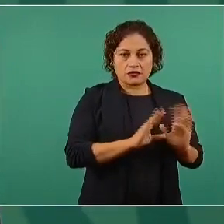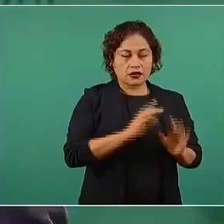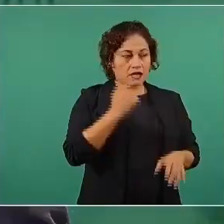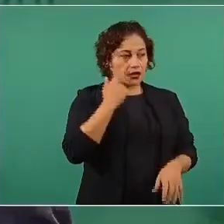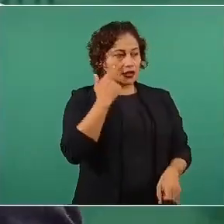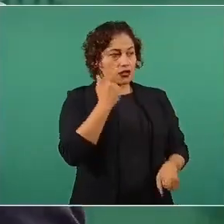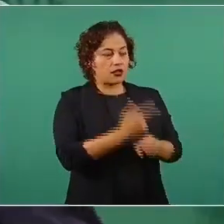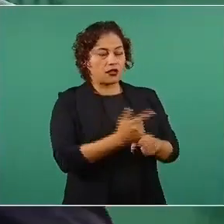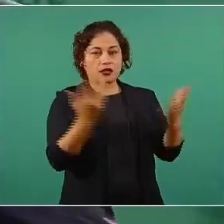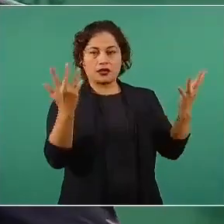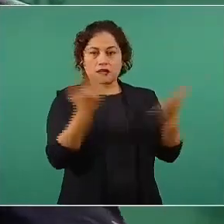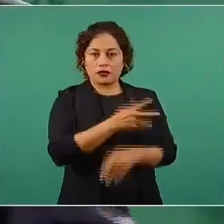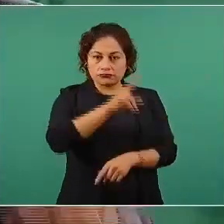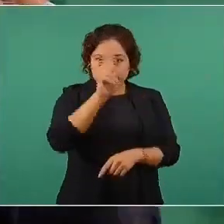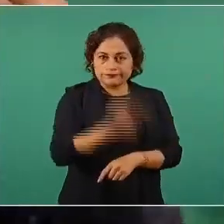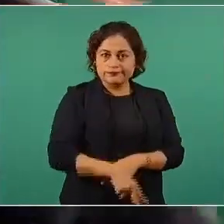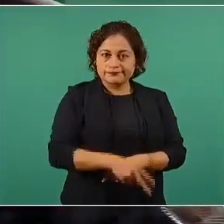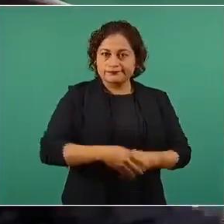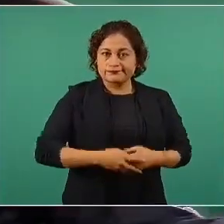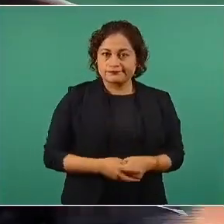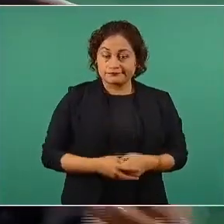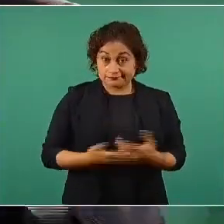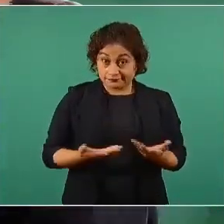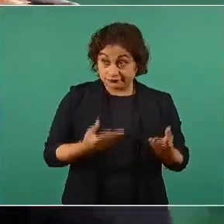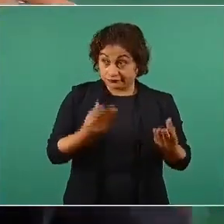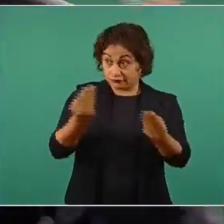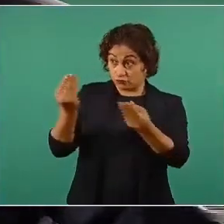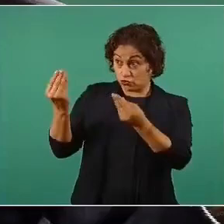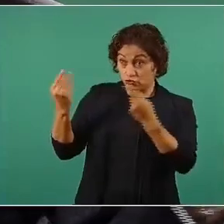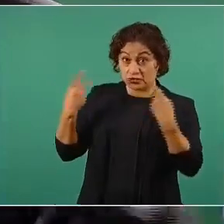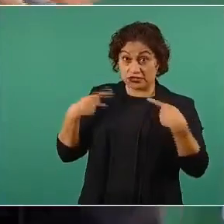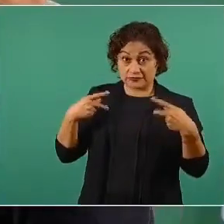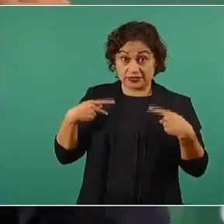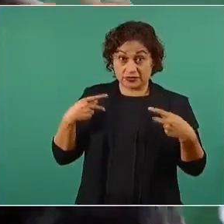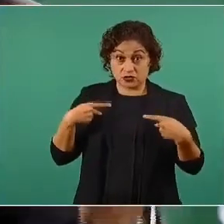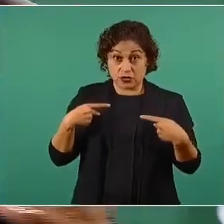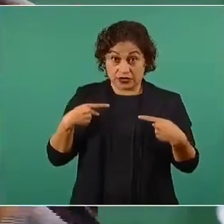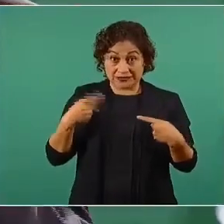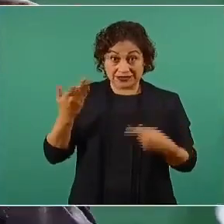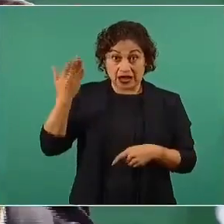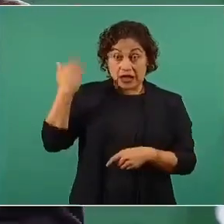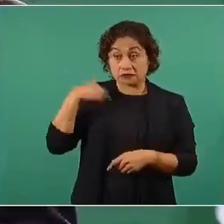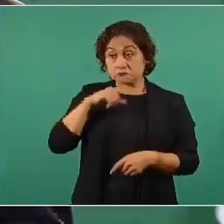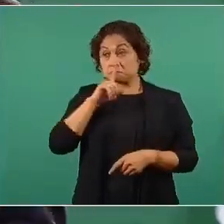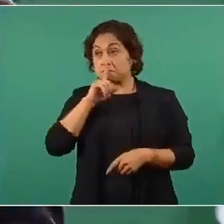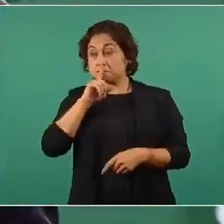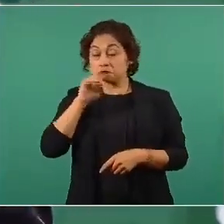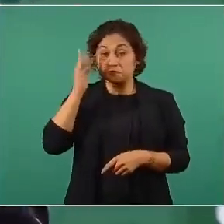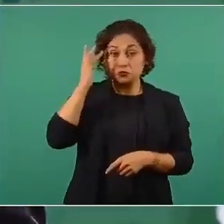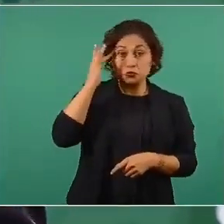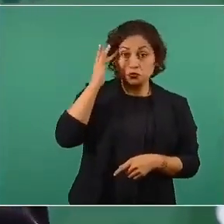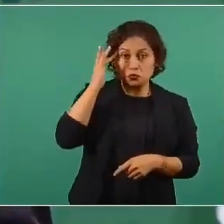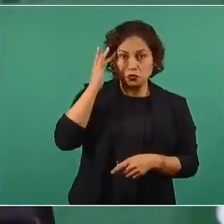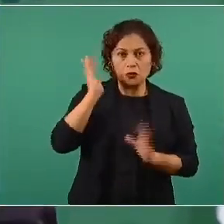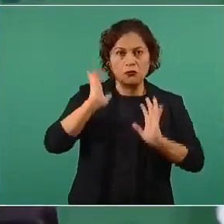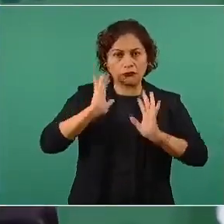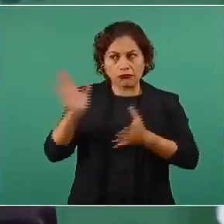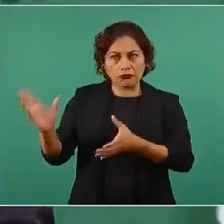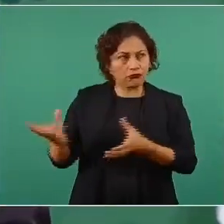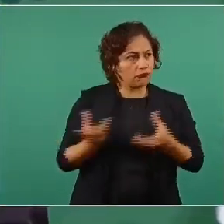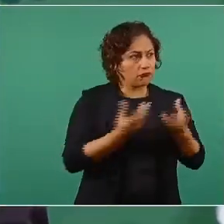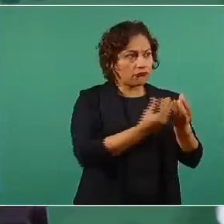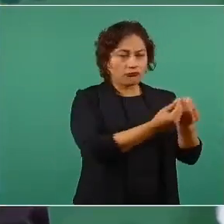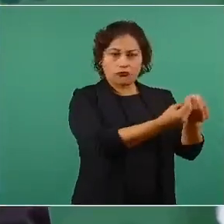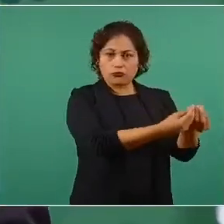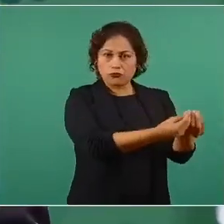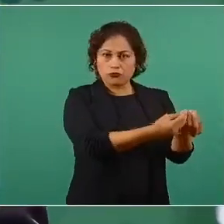y se sumaron intelectuales orgánicos que también estaban al